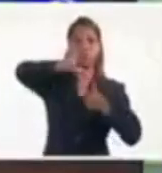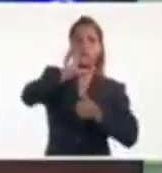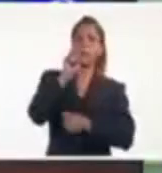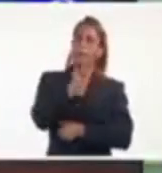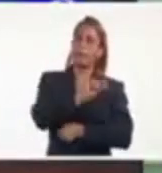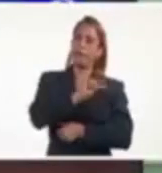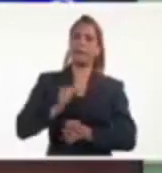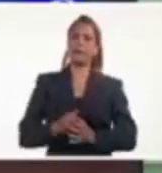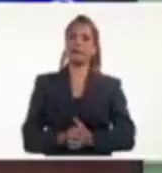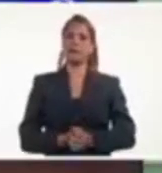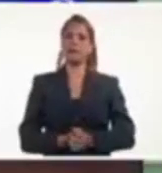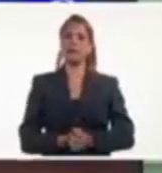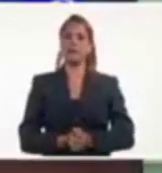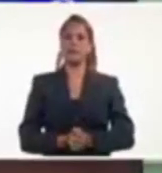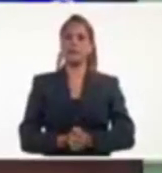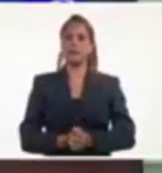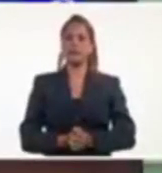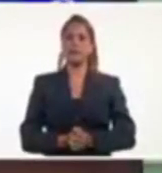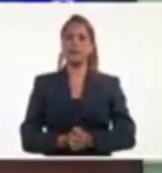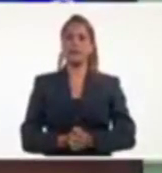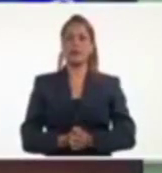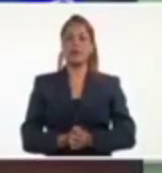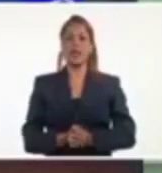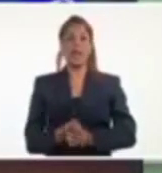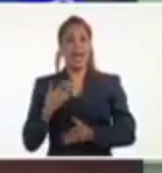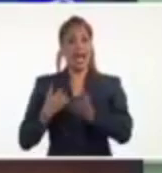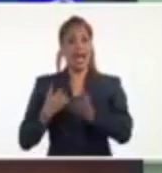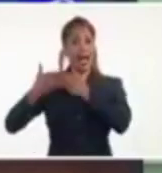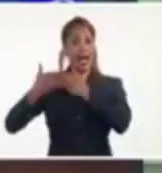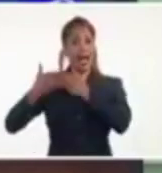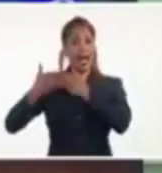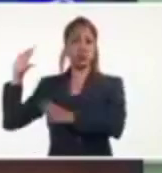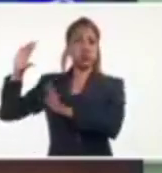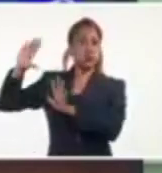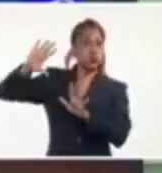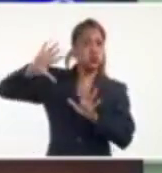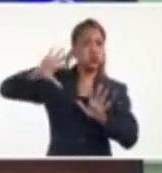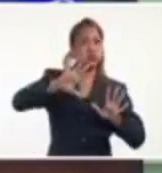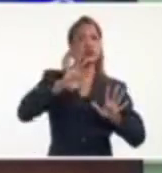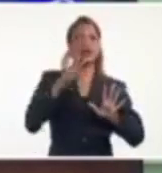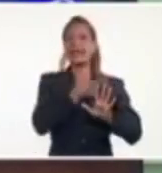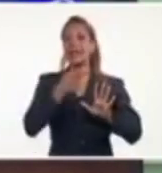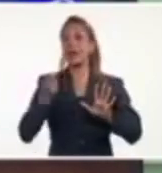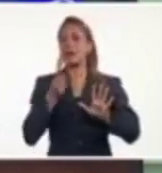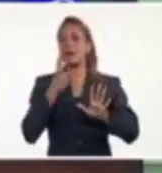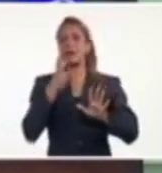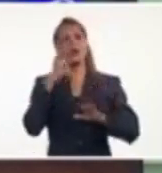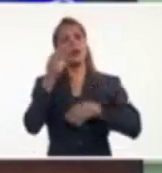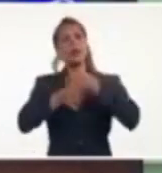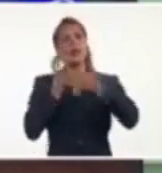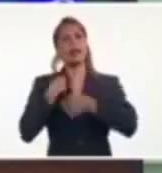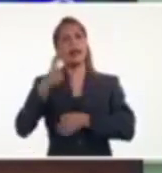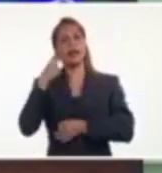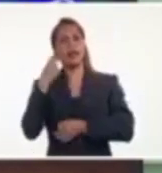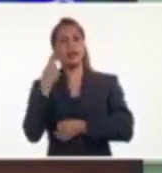Ahora, cuando venía tan rápido, yo comentaba ayer que se había desacoplado totalmente